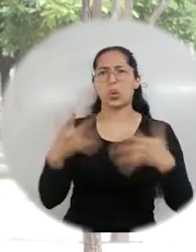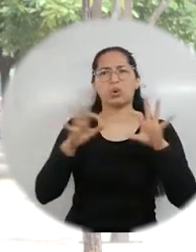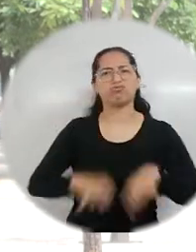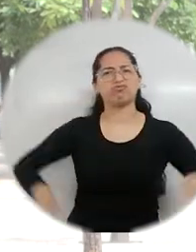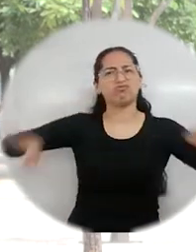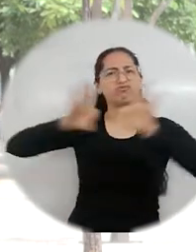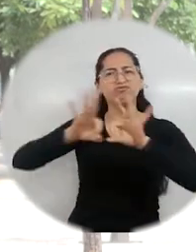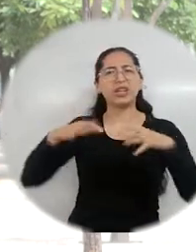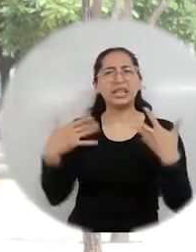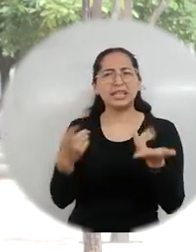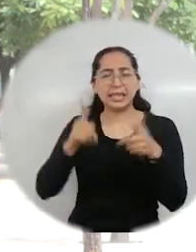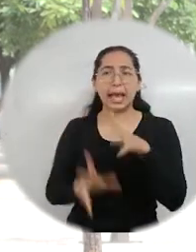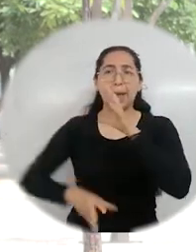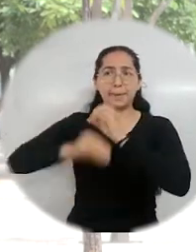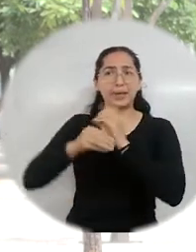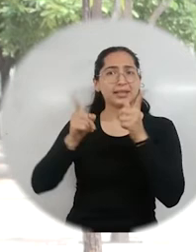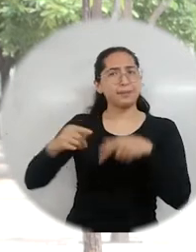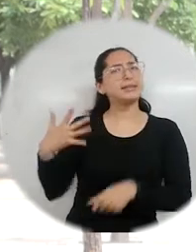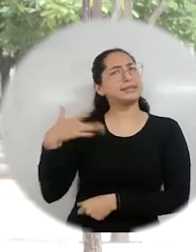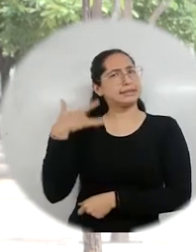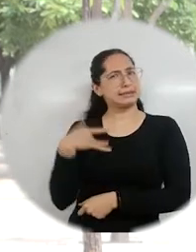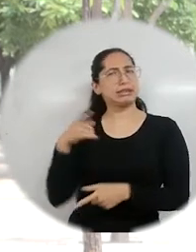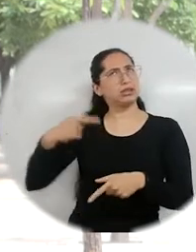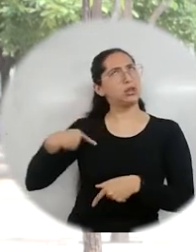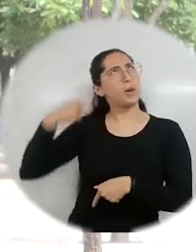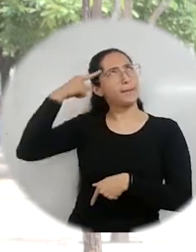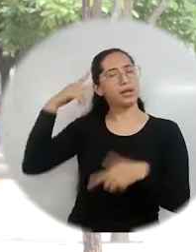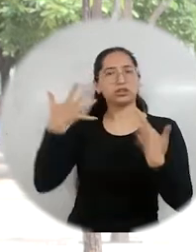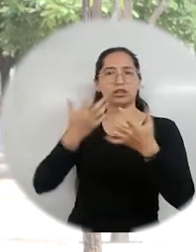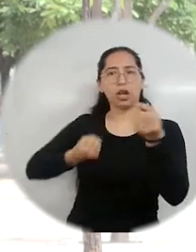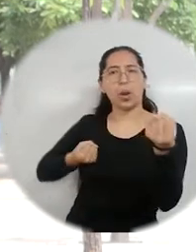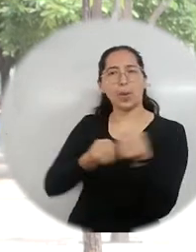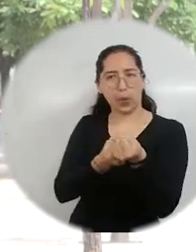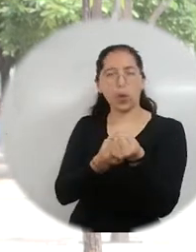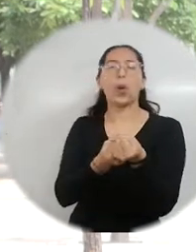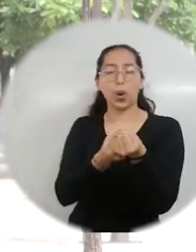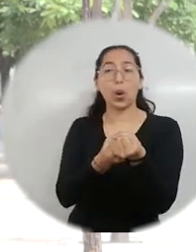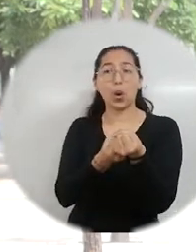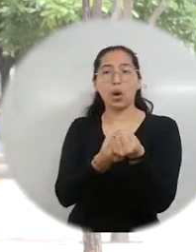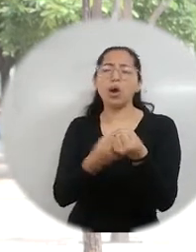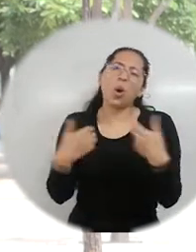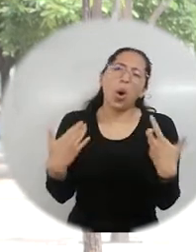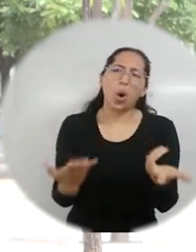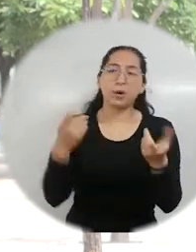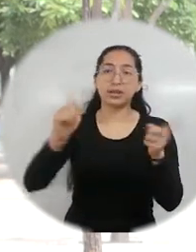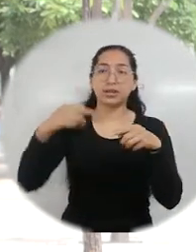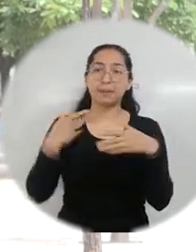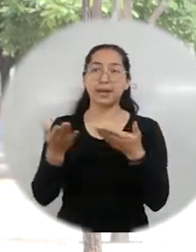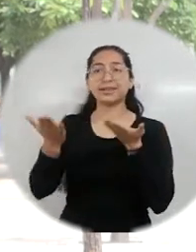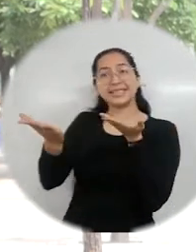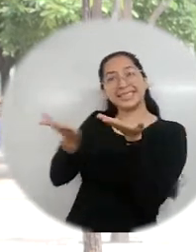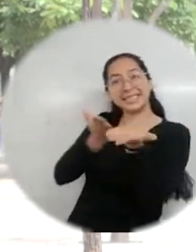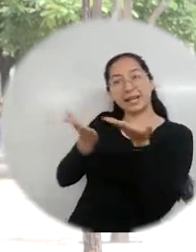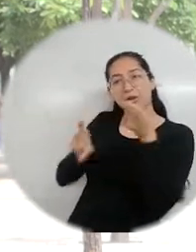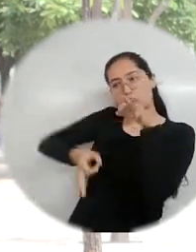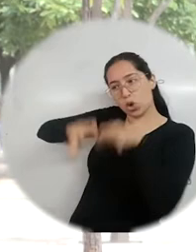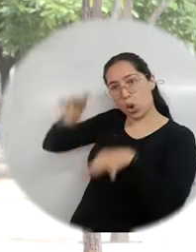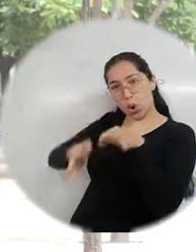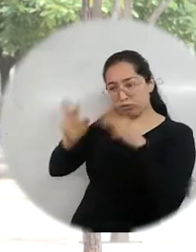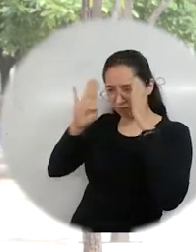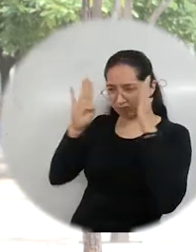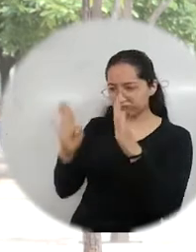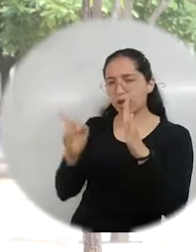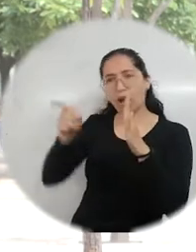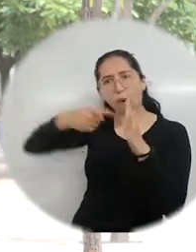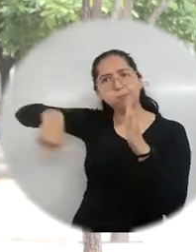internacional. Es muy importante, para las víctimas es un apoyo fundamental el hecho de que se pueda, a